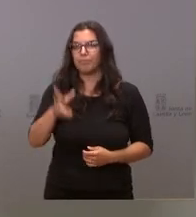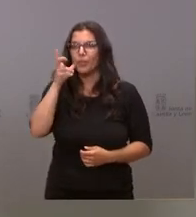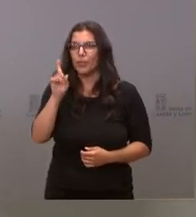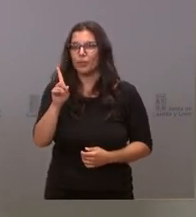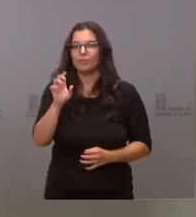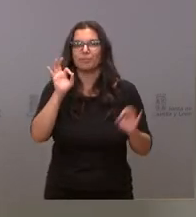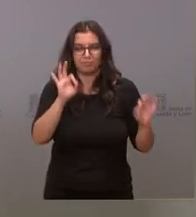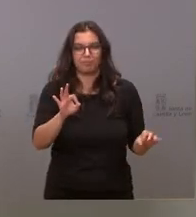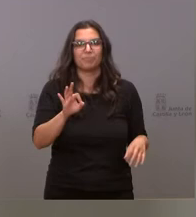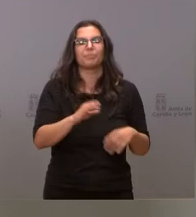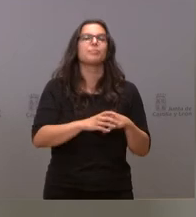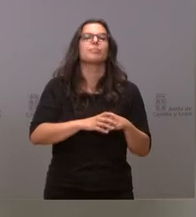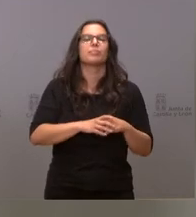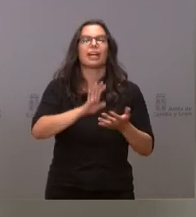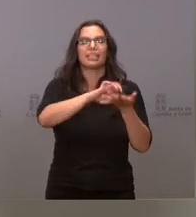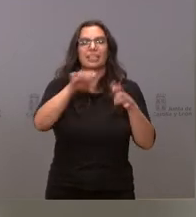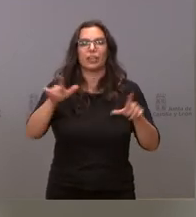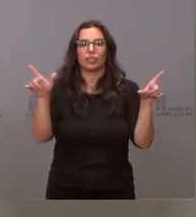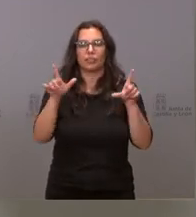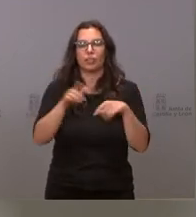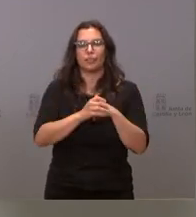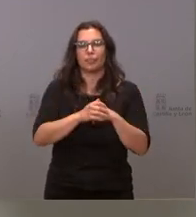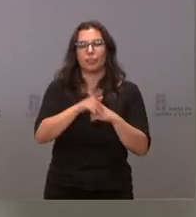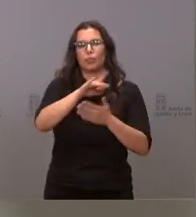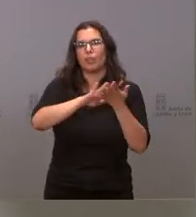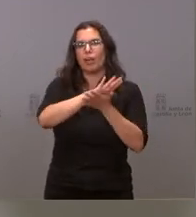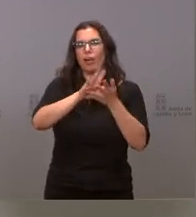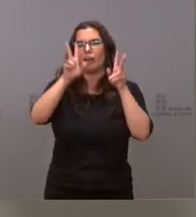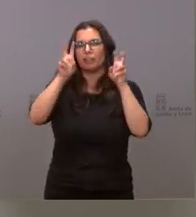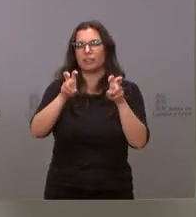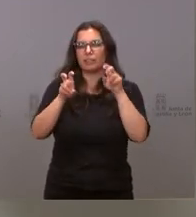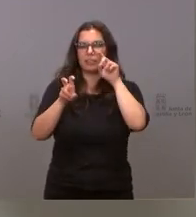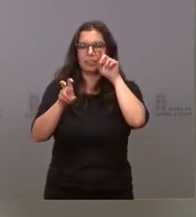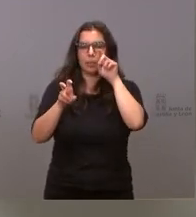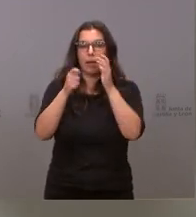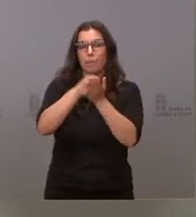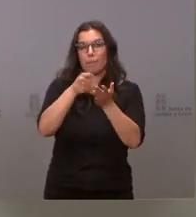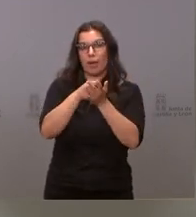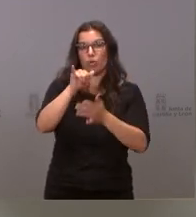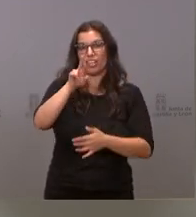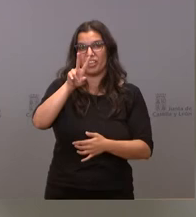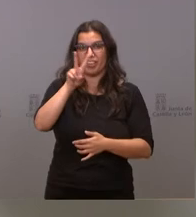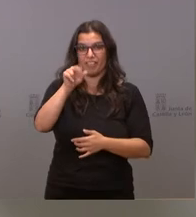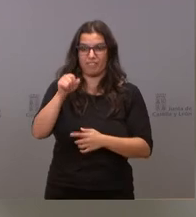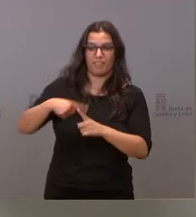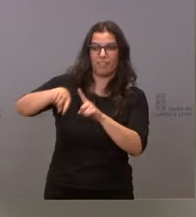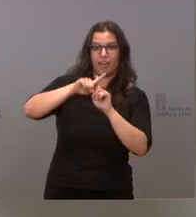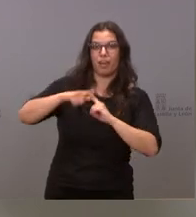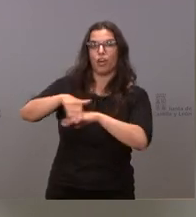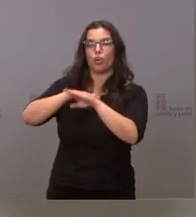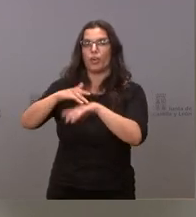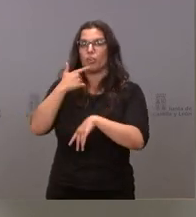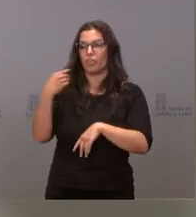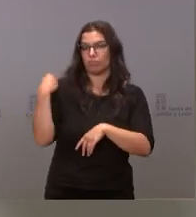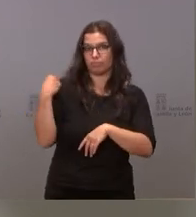Sí, Leticia Sánchez de Castilla y León Televisión. Se ha referido usted al tema del pago del IVA que el gobierno todavía dice que no han hablado con